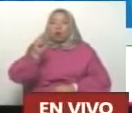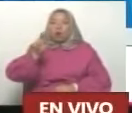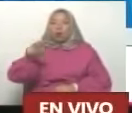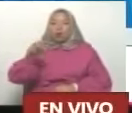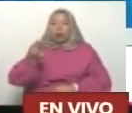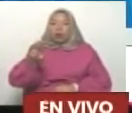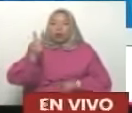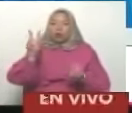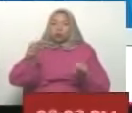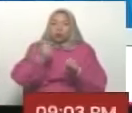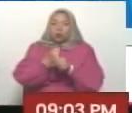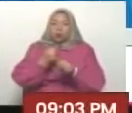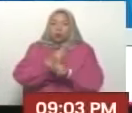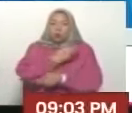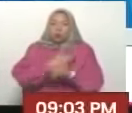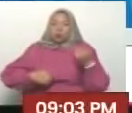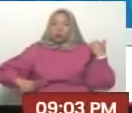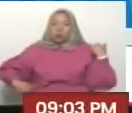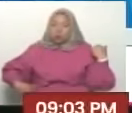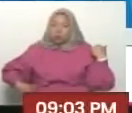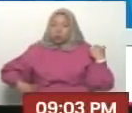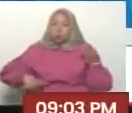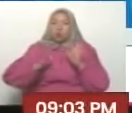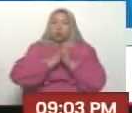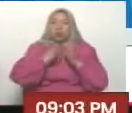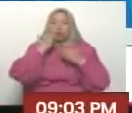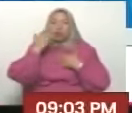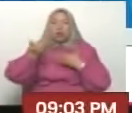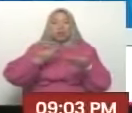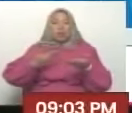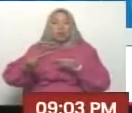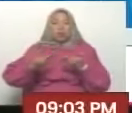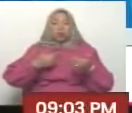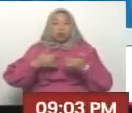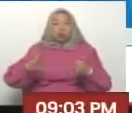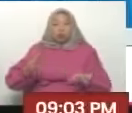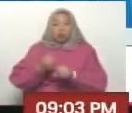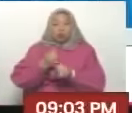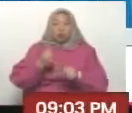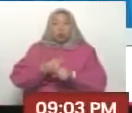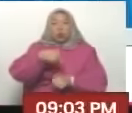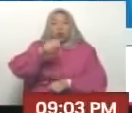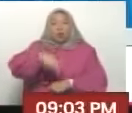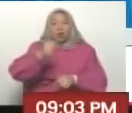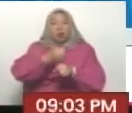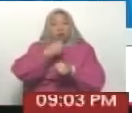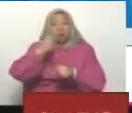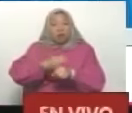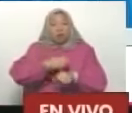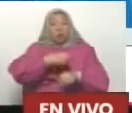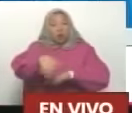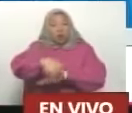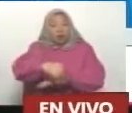nuevo Vicepresidente de Gobierno para Servicios Públicos y Obras Públicas.